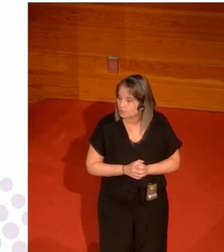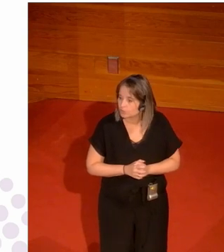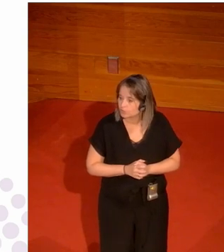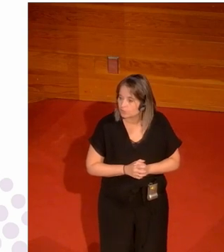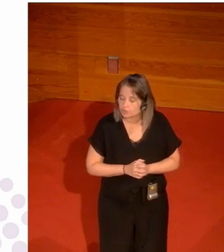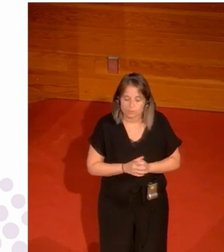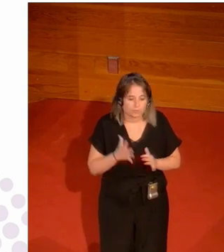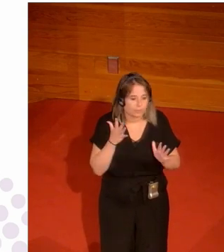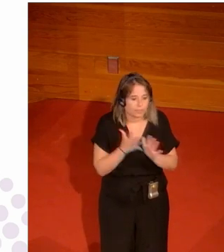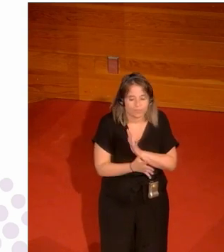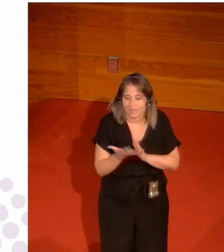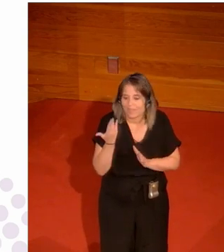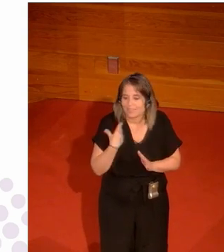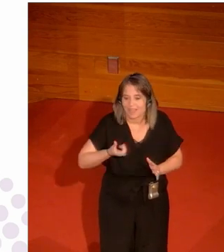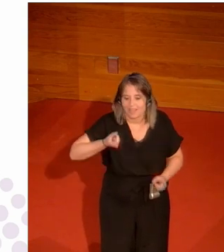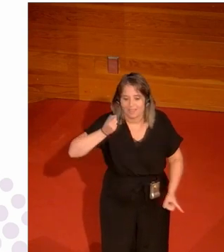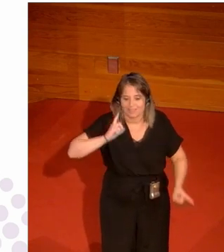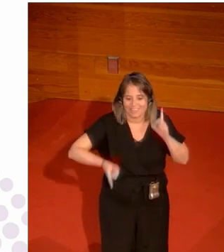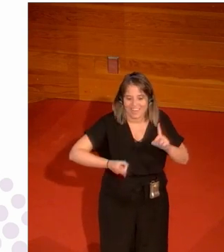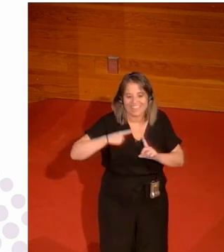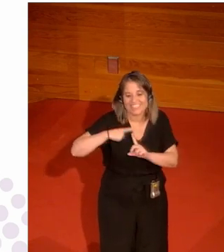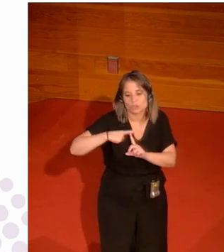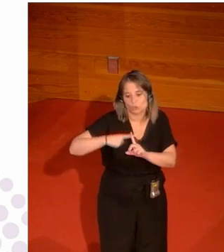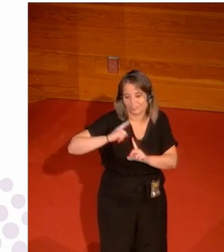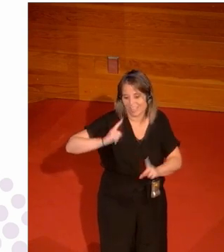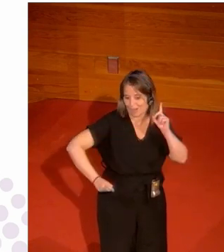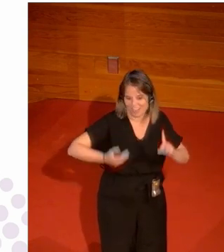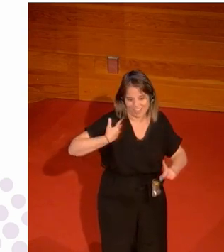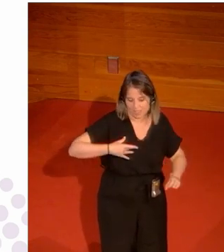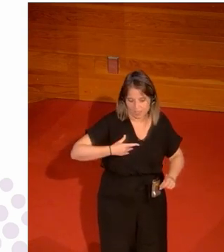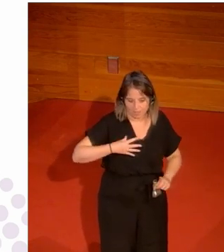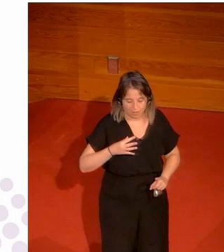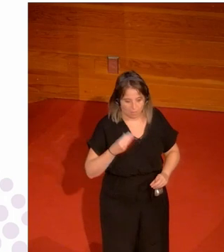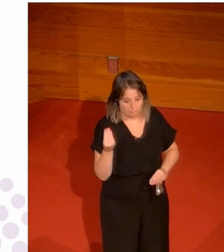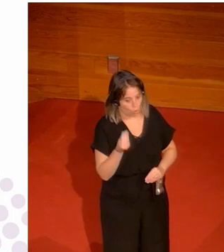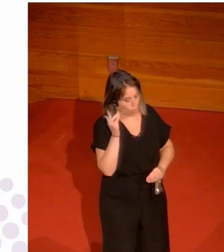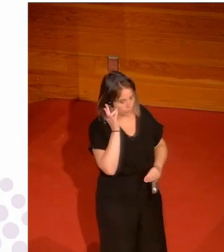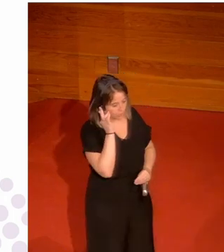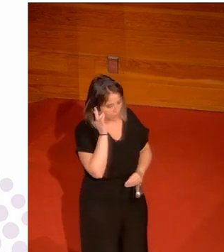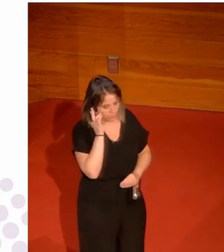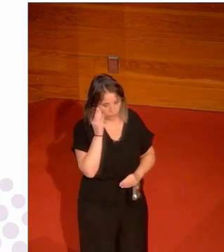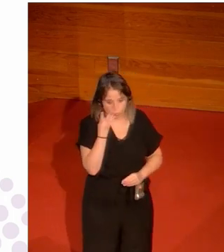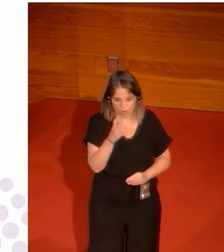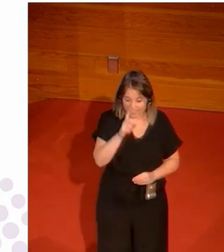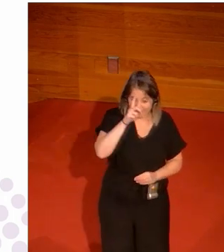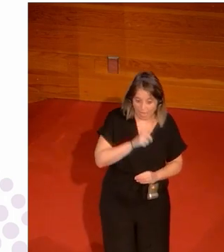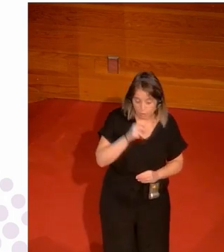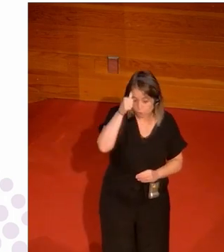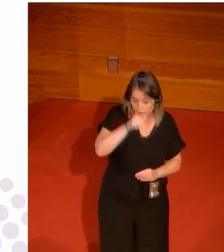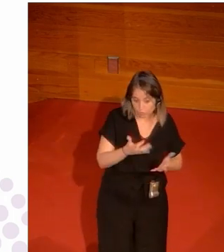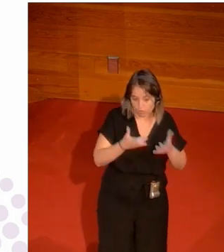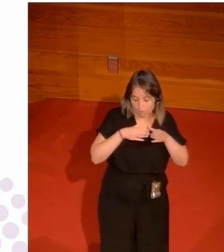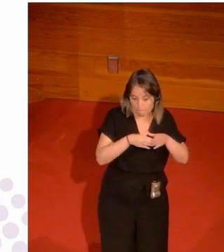es ya esto ya es supremacía de la testosterona porque a ver si vamos a ser mejores las chicas que los chicos como que hace 40 años que no hemos sacado la